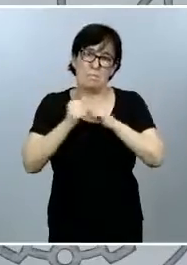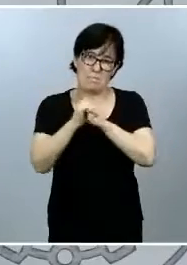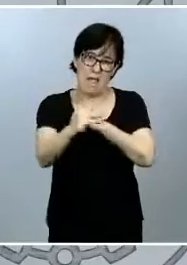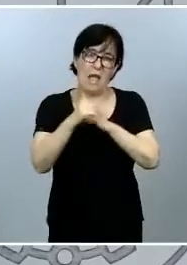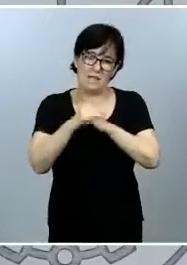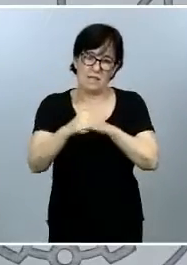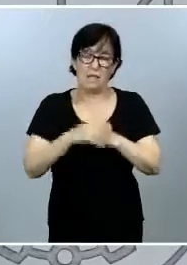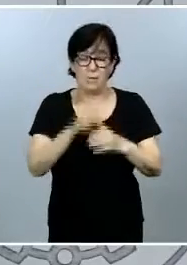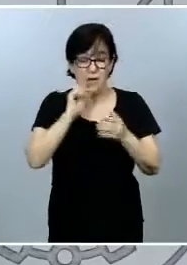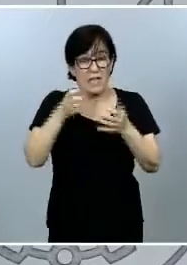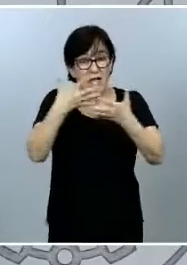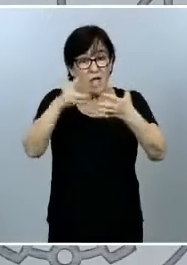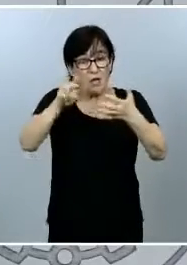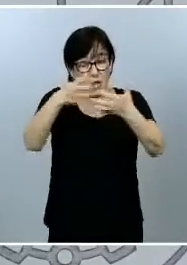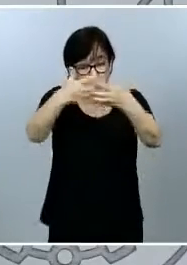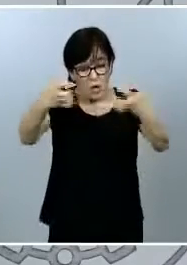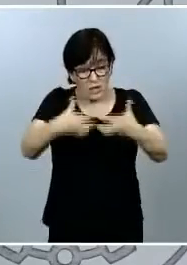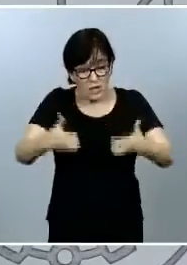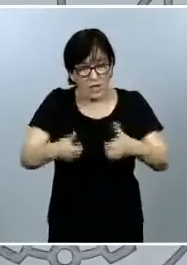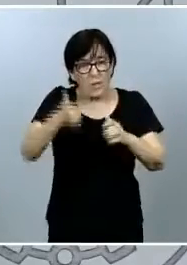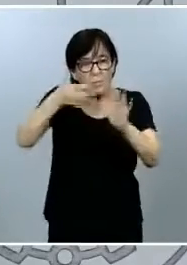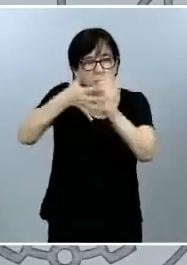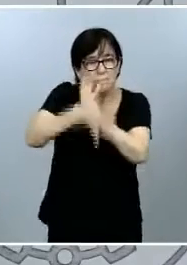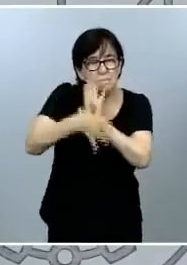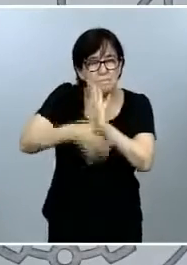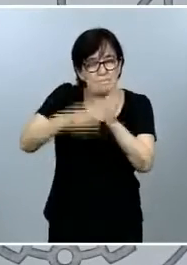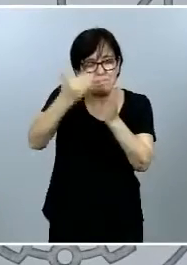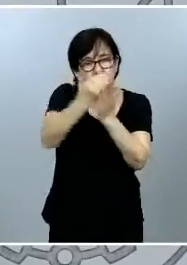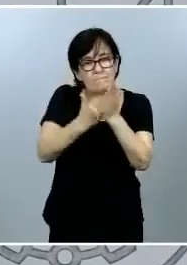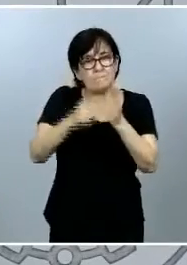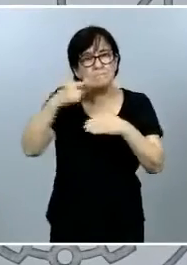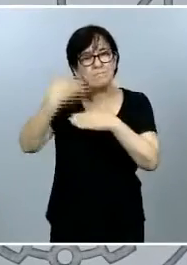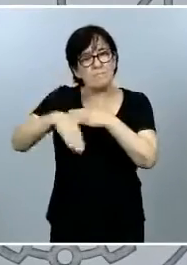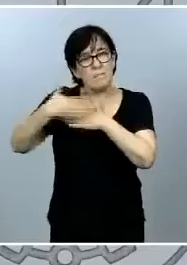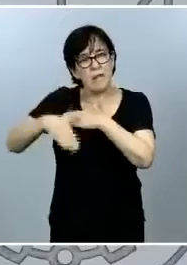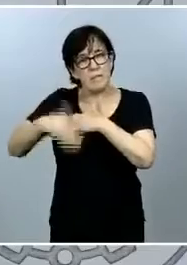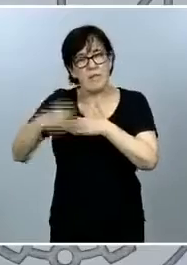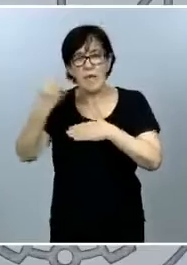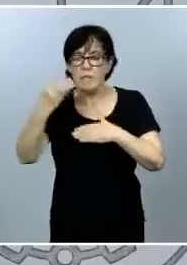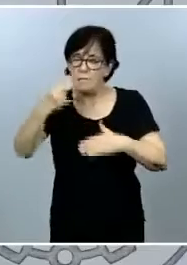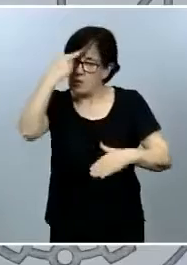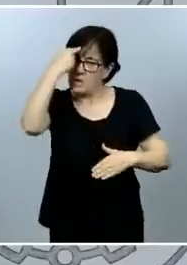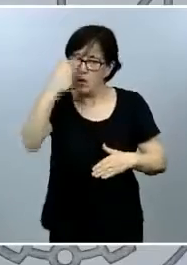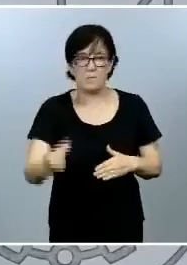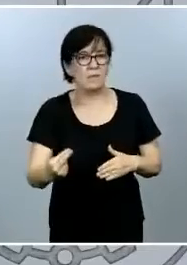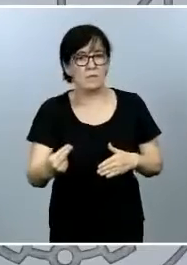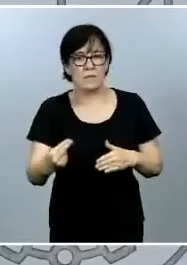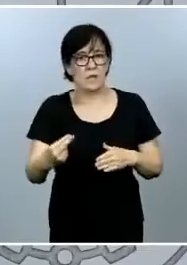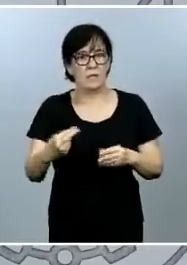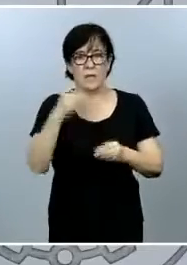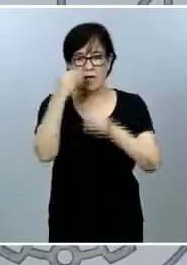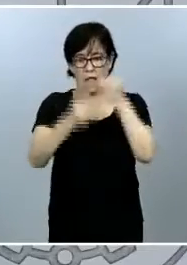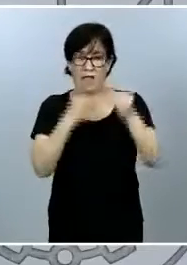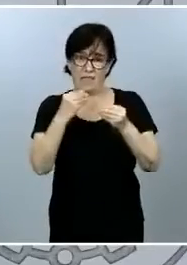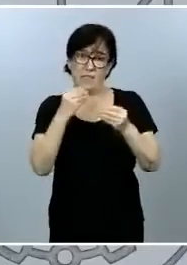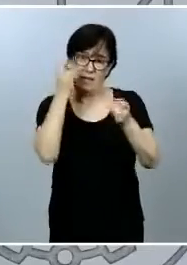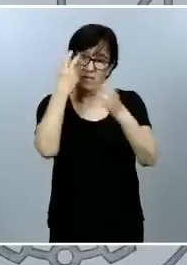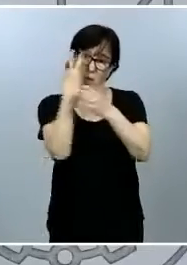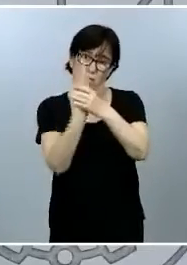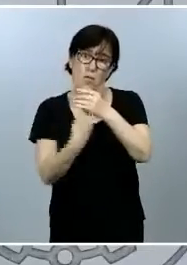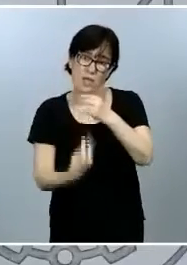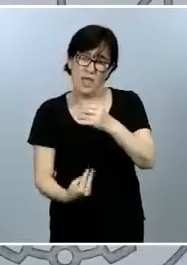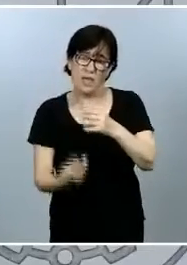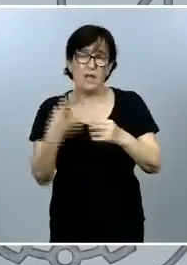este nuevo texto encontrarán definidas una serie de limitaciones que tenemos que respetar en el ejercicio de estas actividades y que